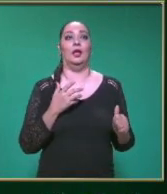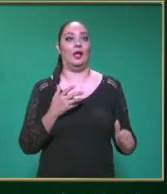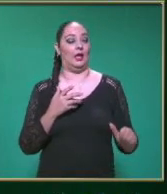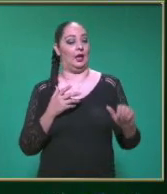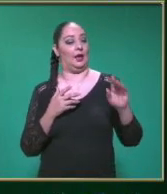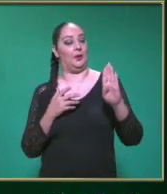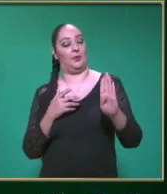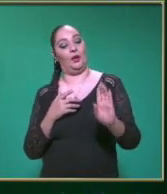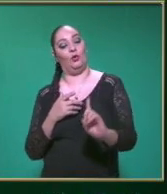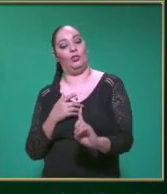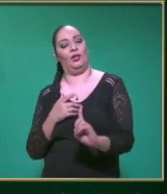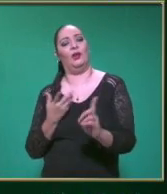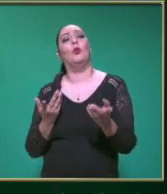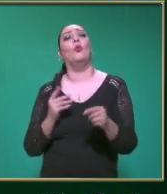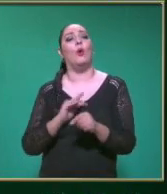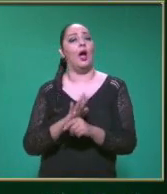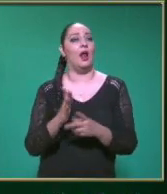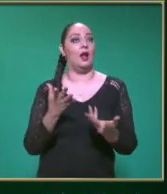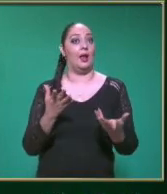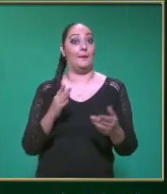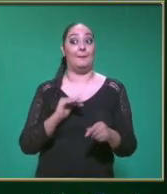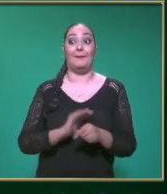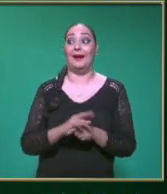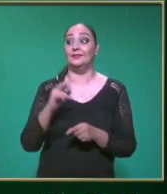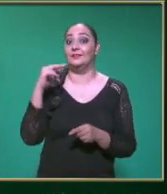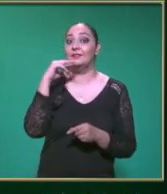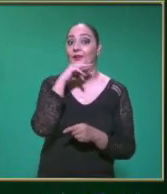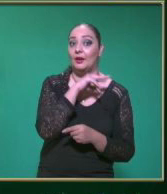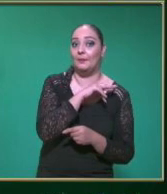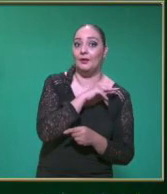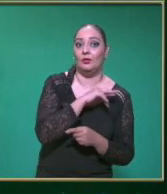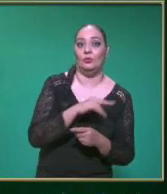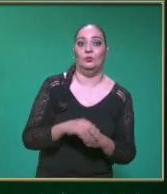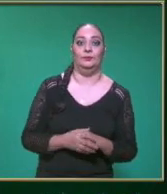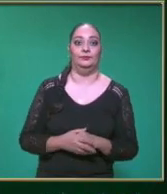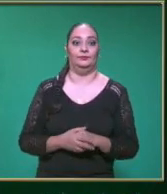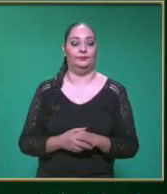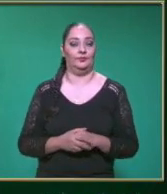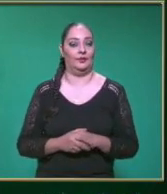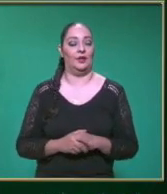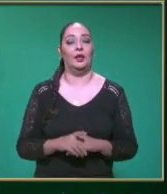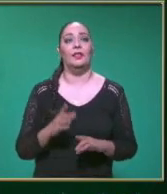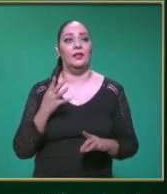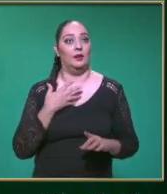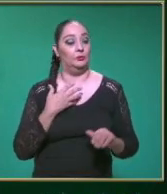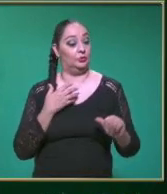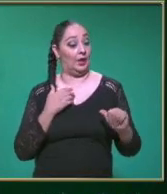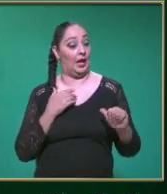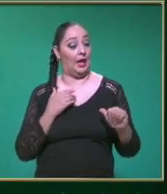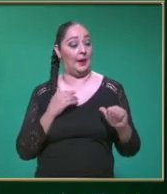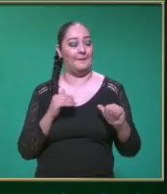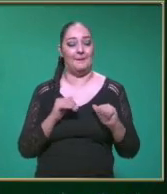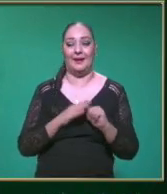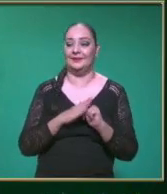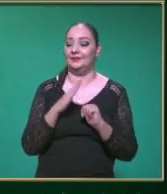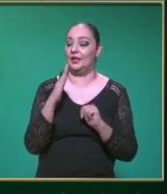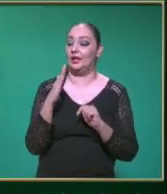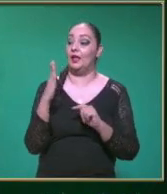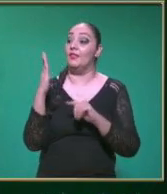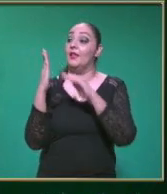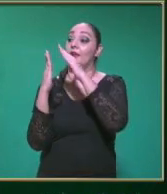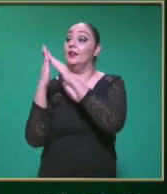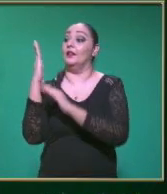El inciso A Que es una Gráfica Con una línea Más cerca Del